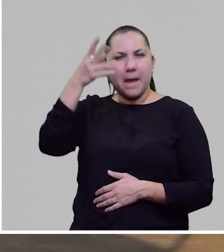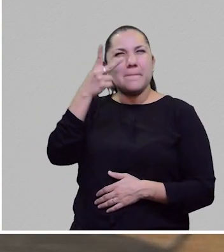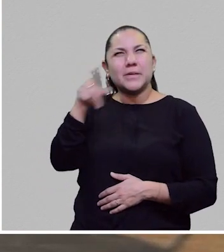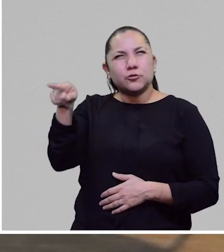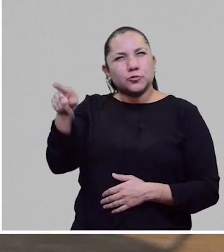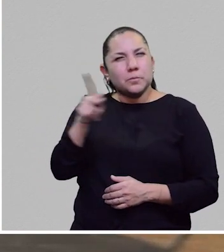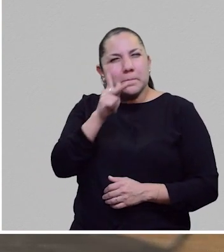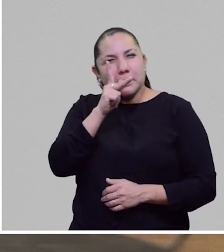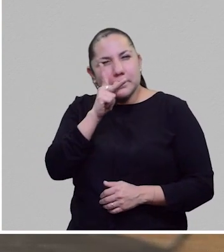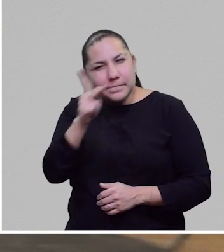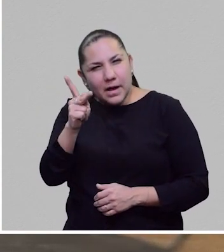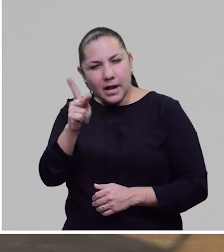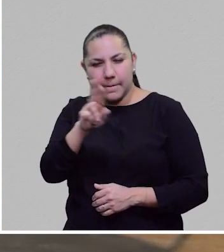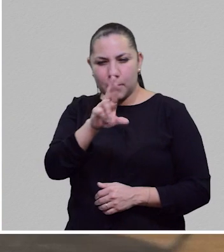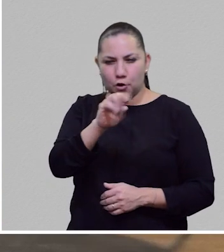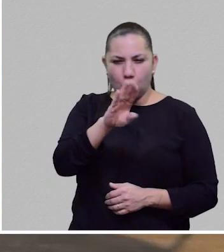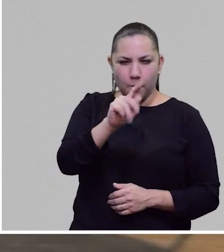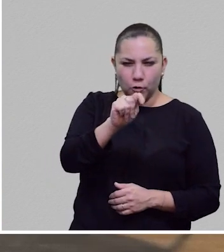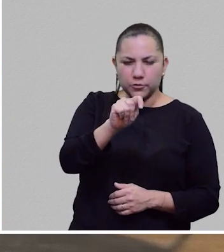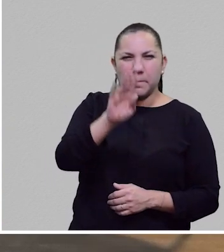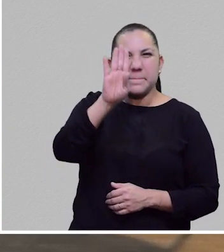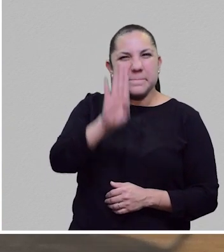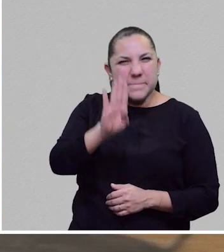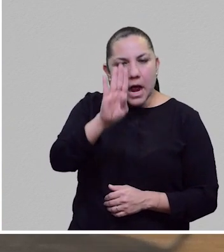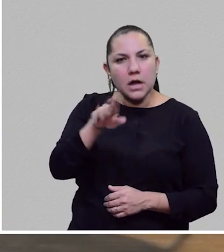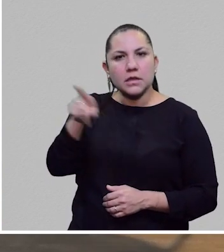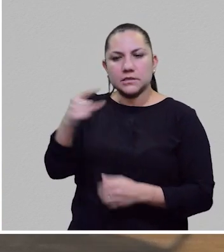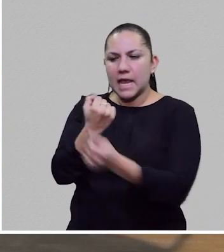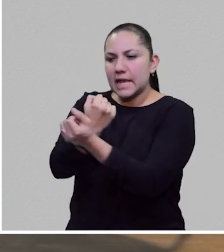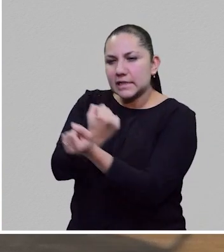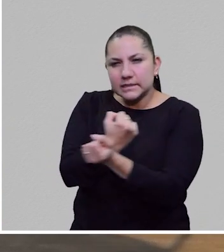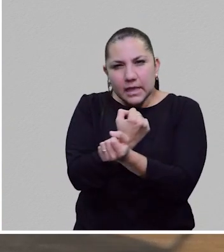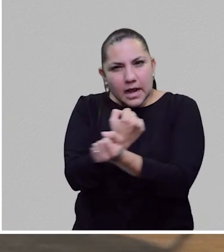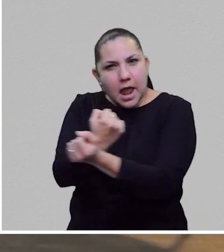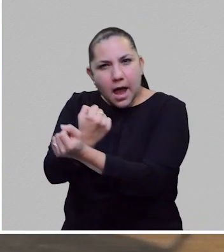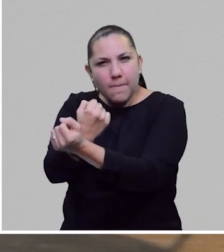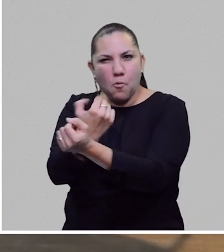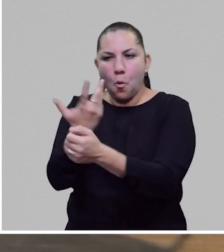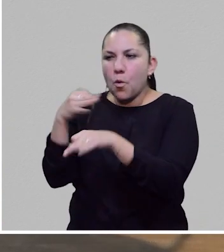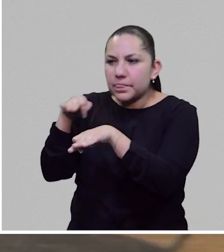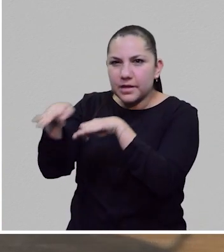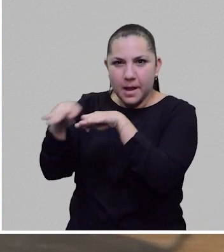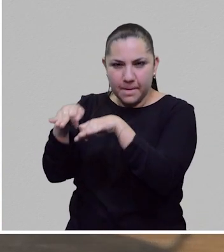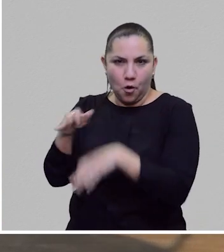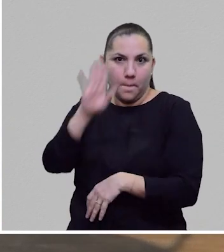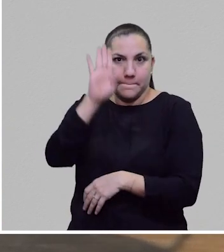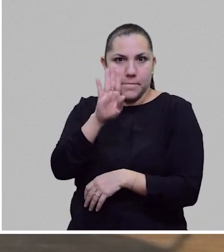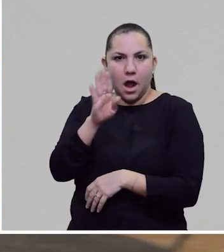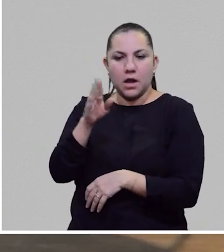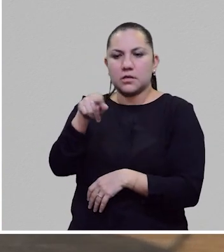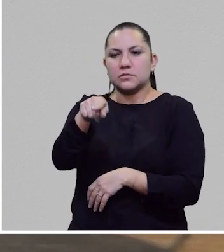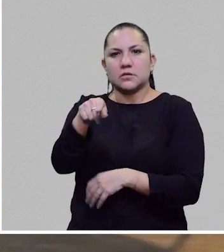que designa algo así como entre esclavo y trabajo, robota me parece que es el término, o rabota.